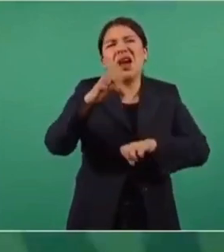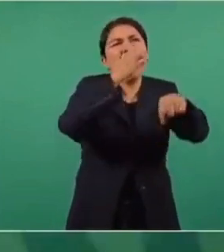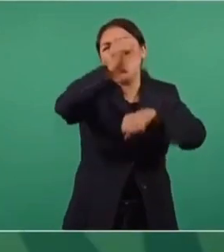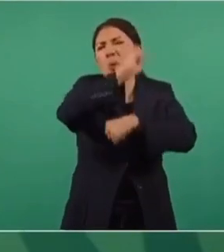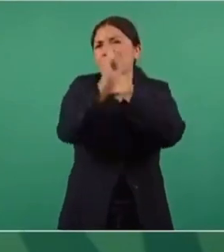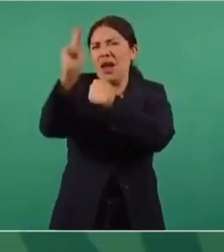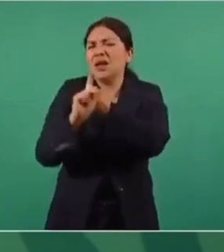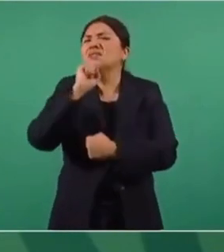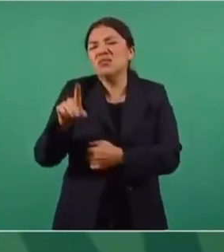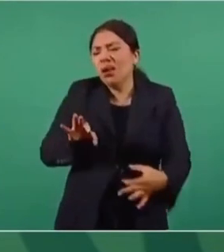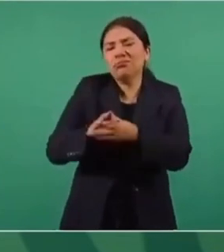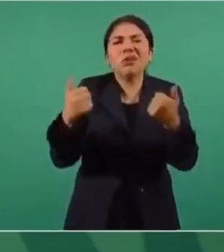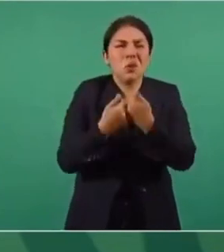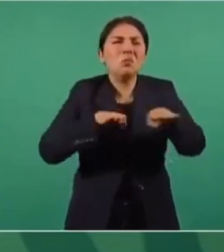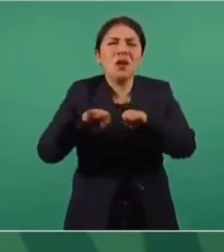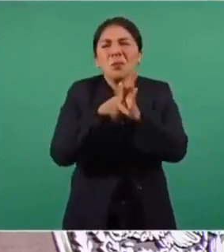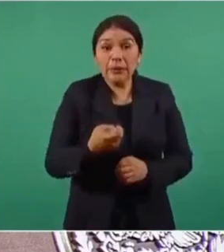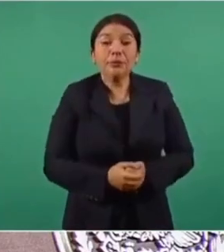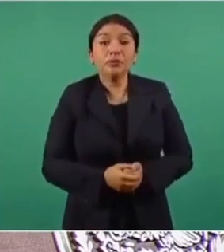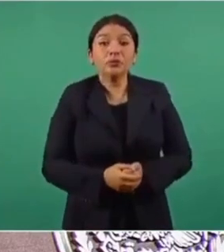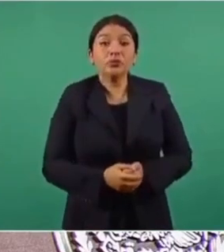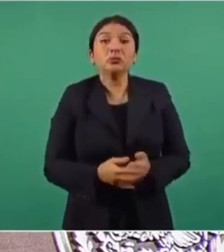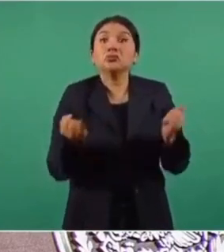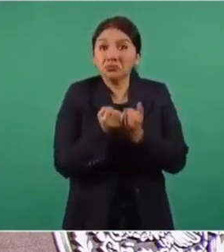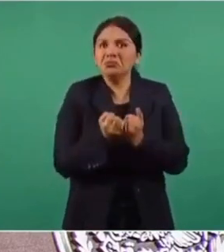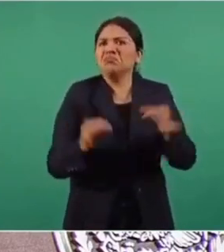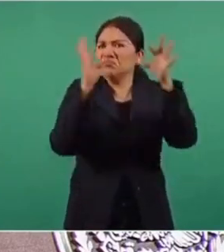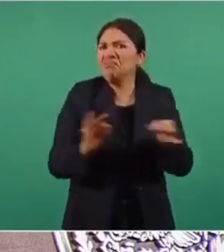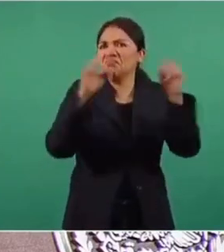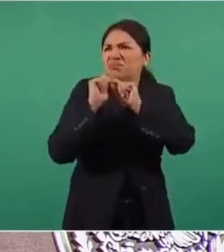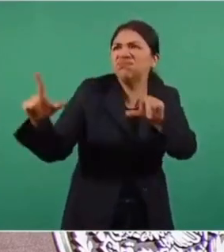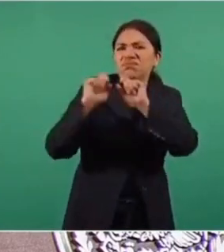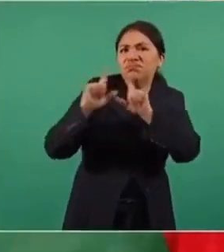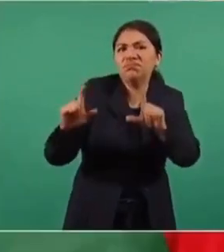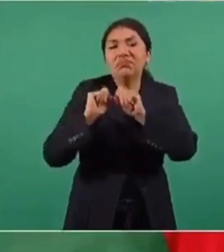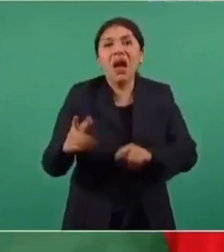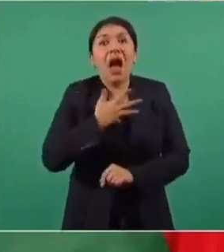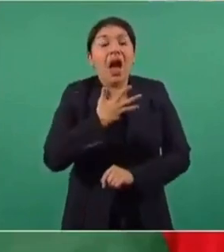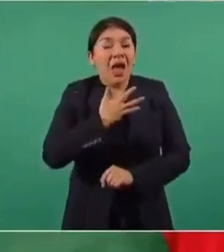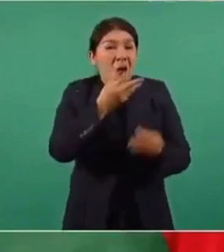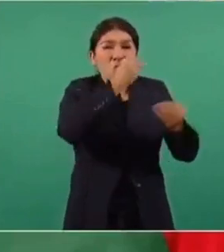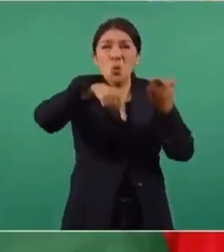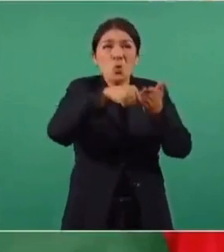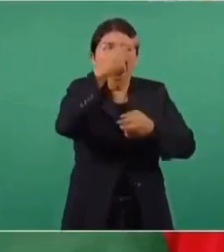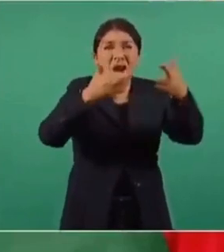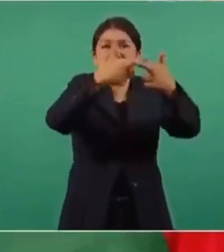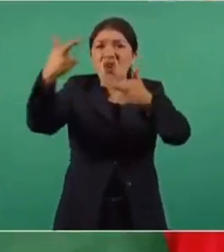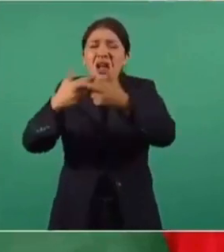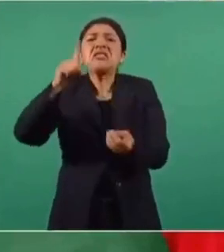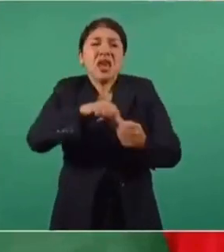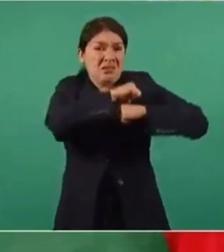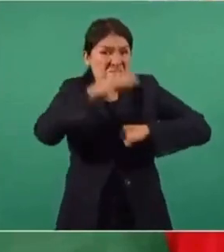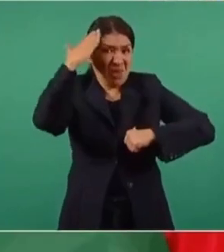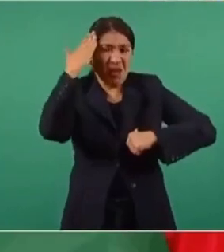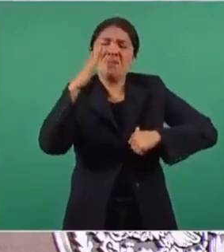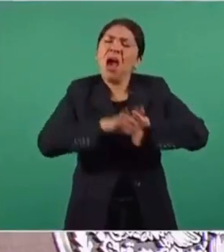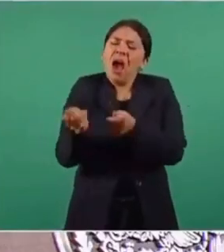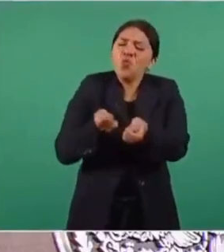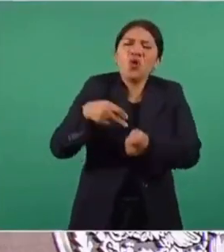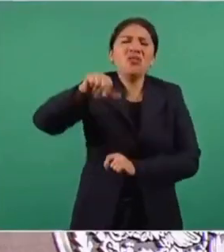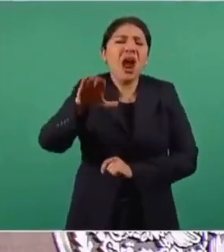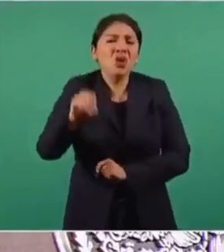buena relación, de la prensa de México, también declarando. De que habían regiones completamente controladas por los narcos, en donde no podíamos,